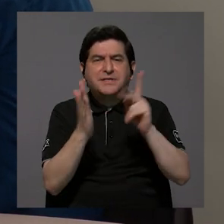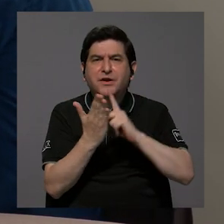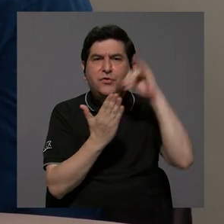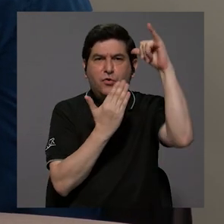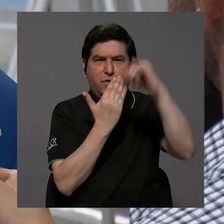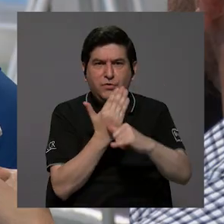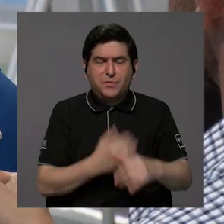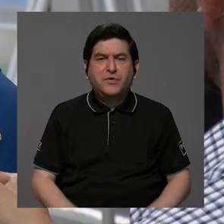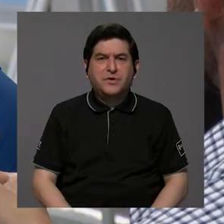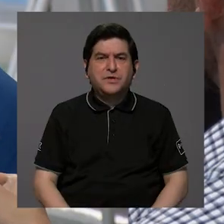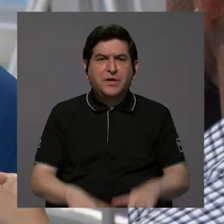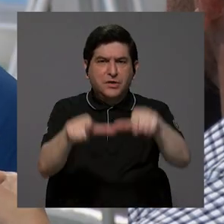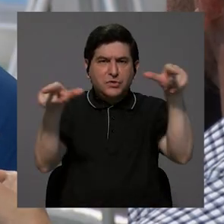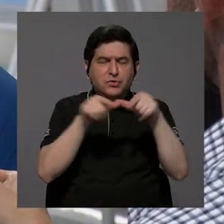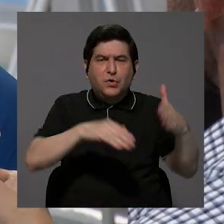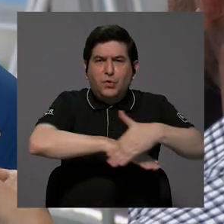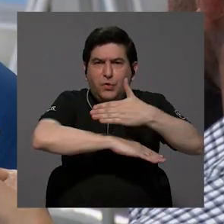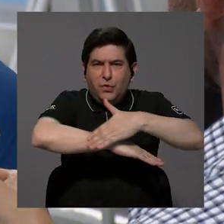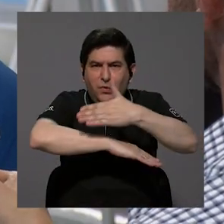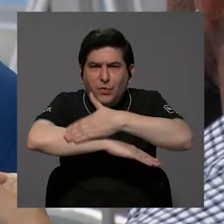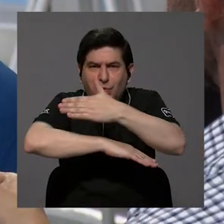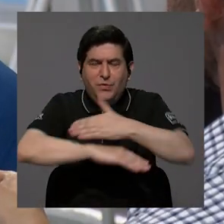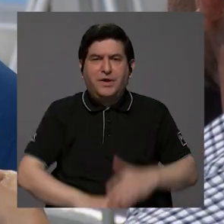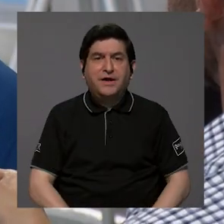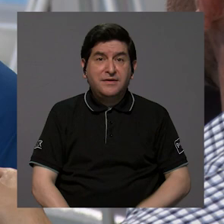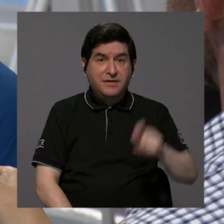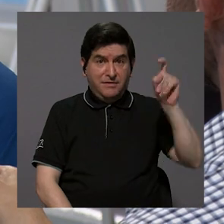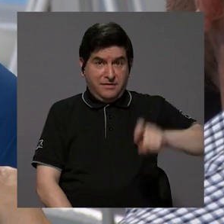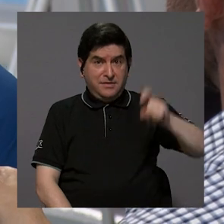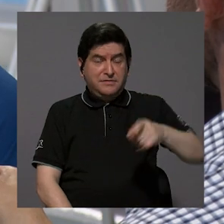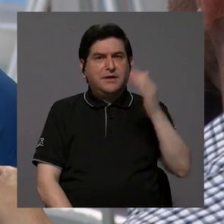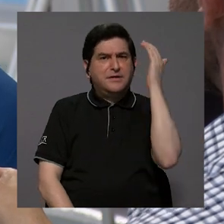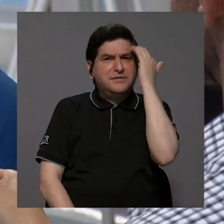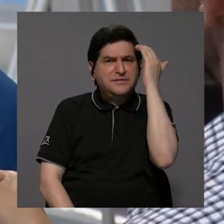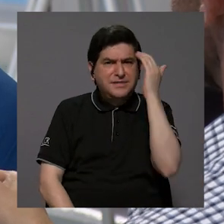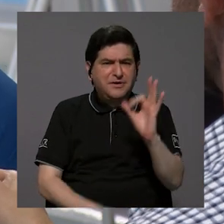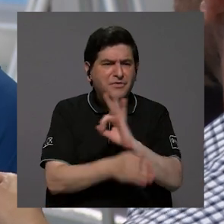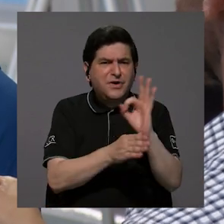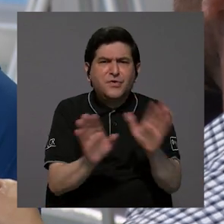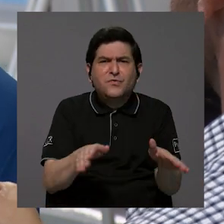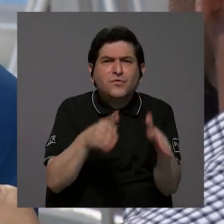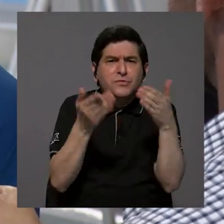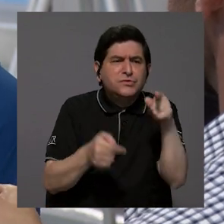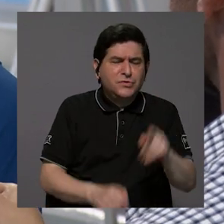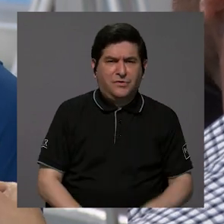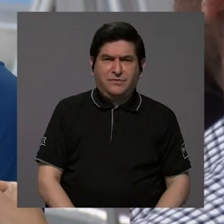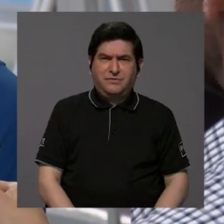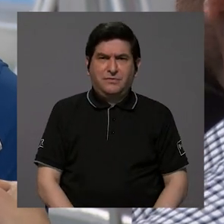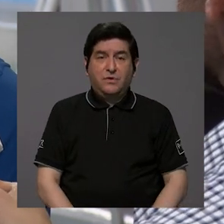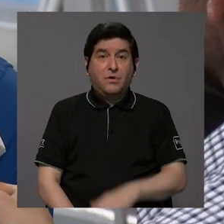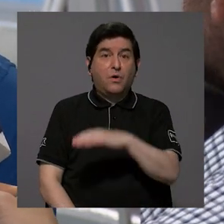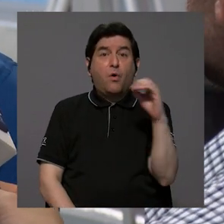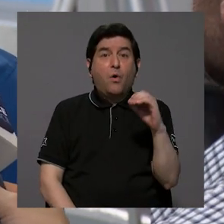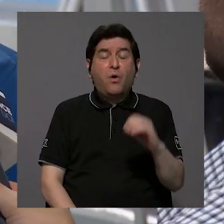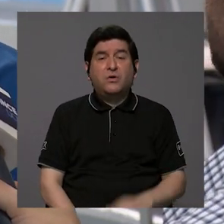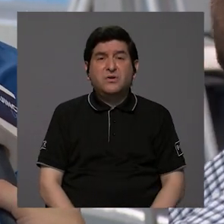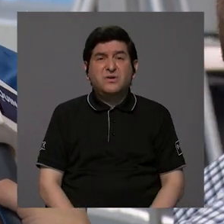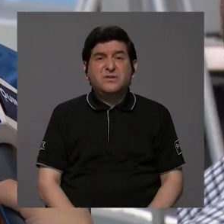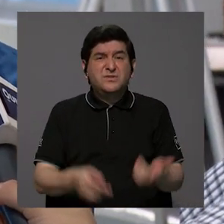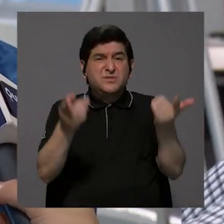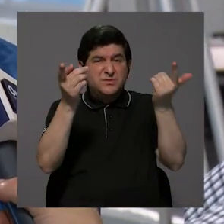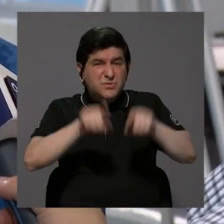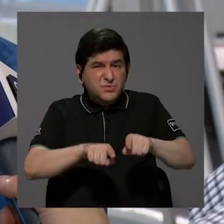de desarrollo para las zonas costeras, se necesita saber cómo funcionan esos medios, porque si no, lo que puede tender a